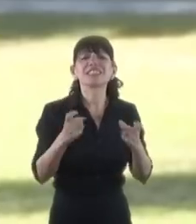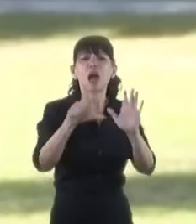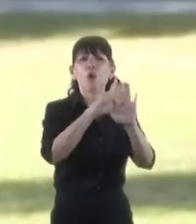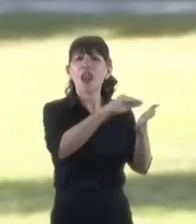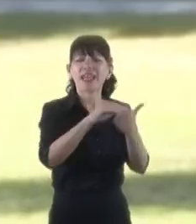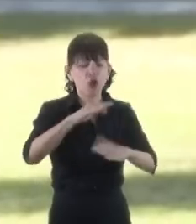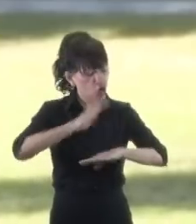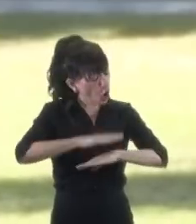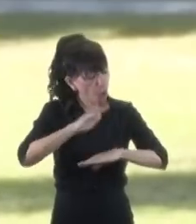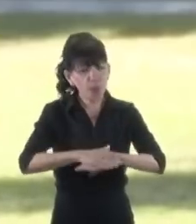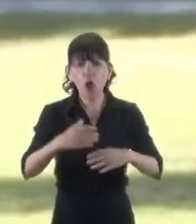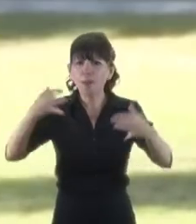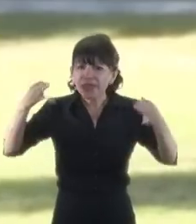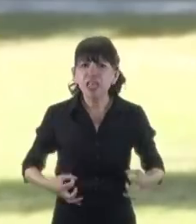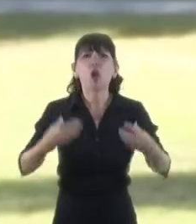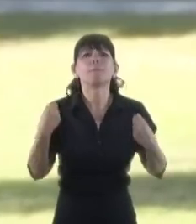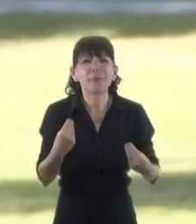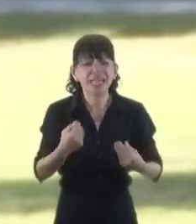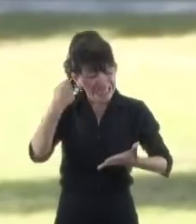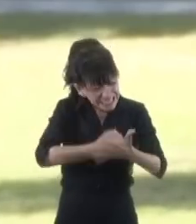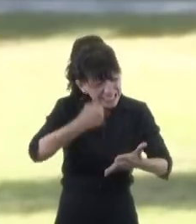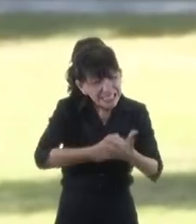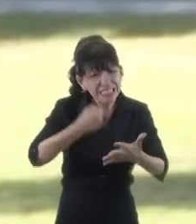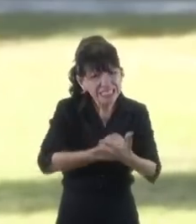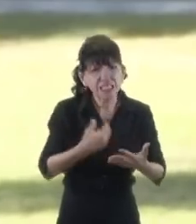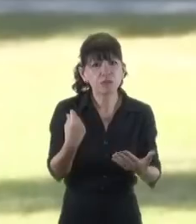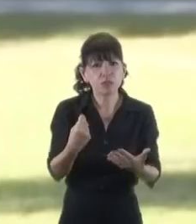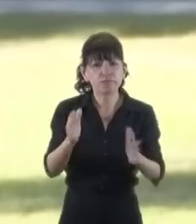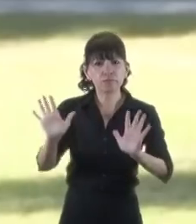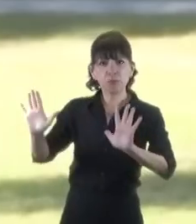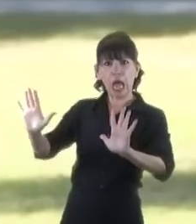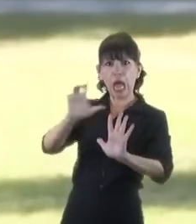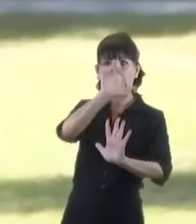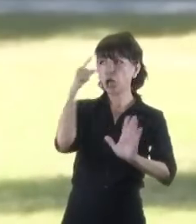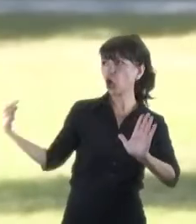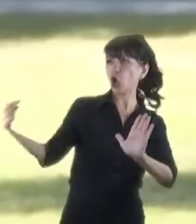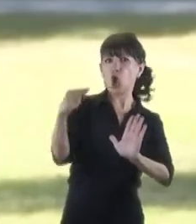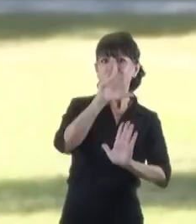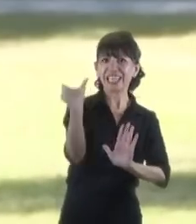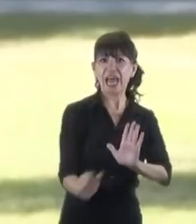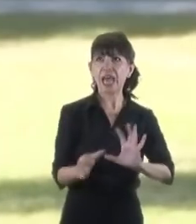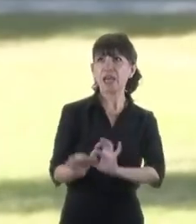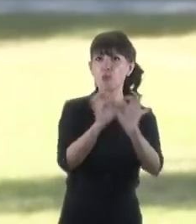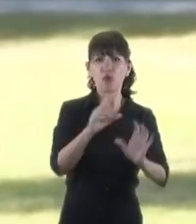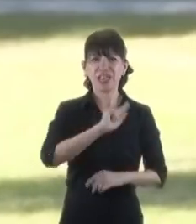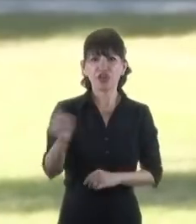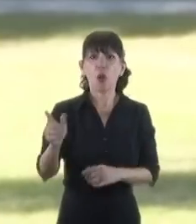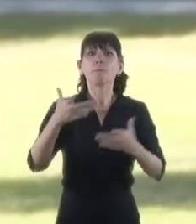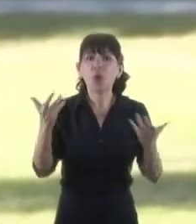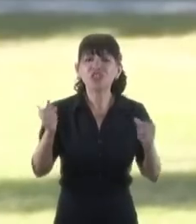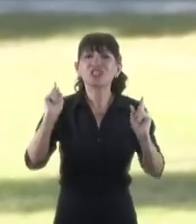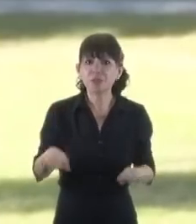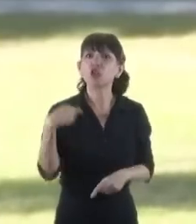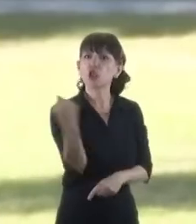a dar esta pelea contra el avasallamiento de la República. Por eso también impulsamos el juicio